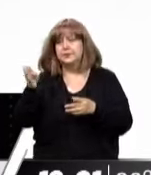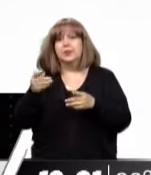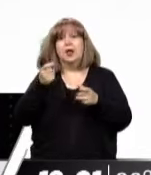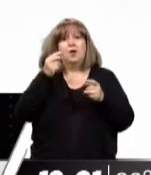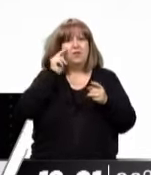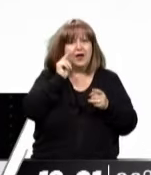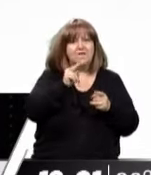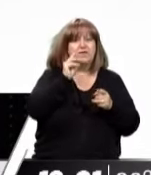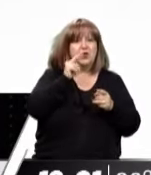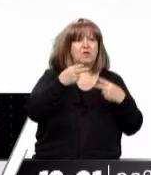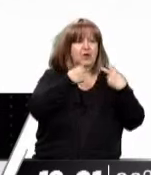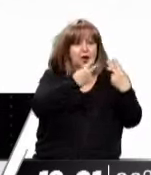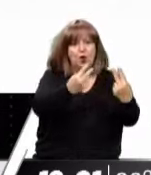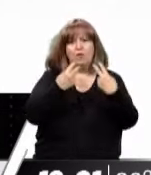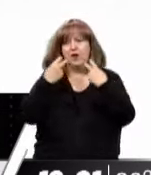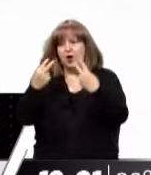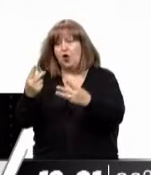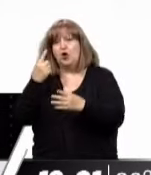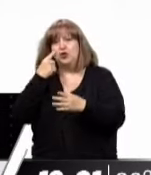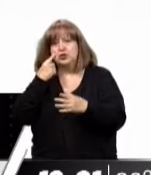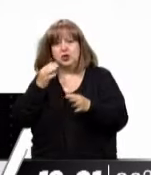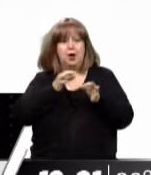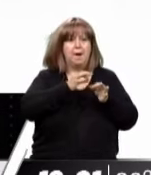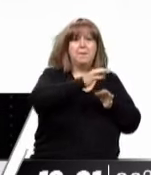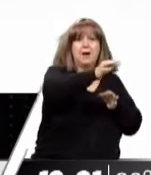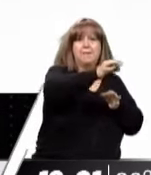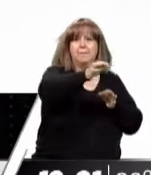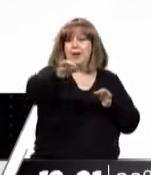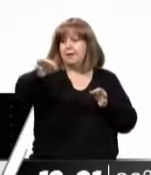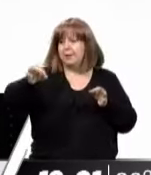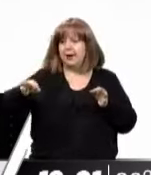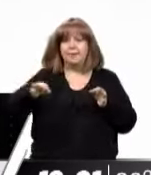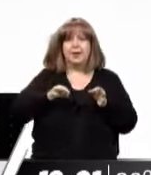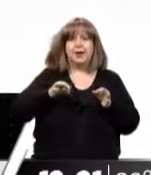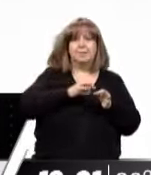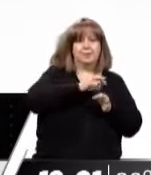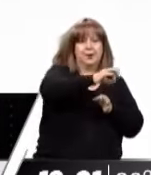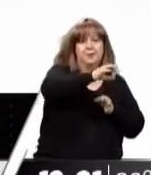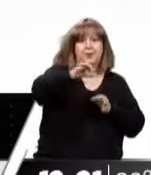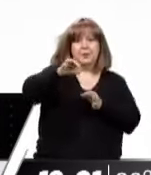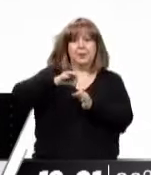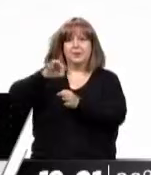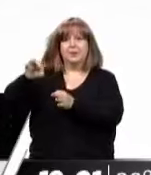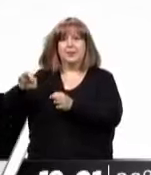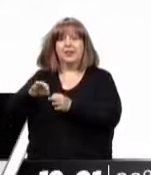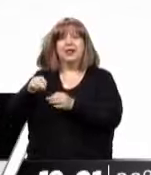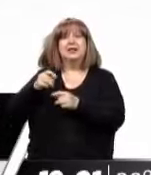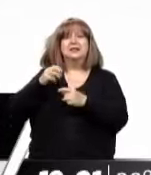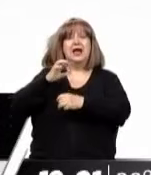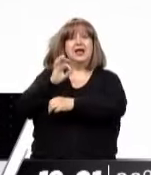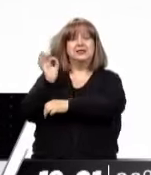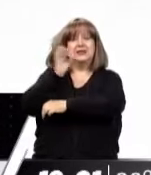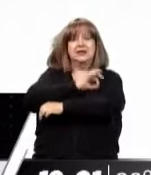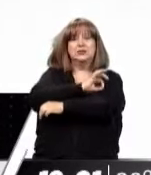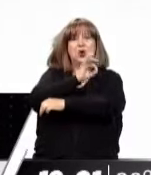y que, en el caso de las comunidades del LOF El Sosneado y LOF